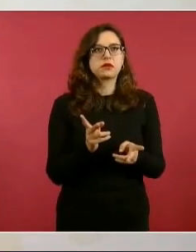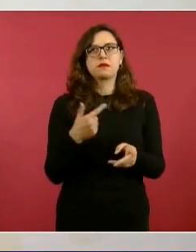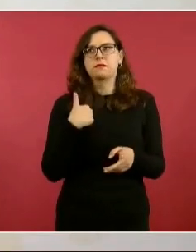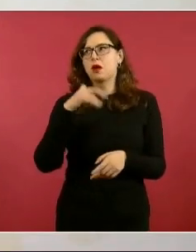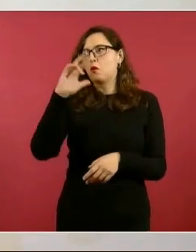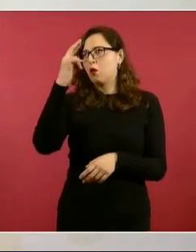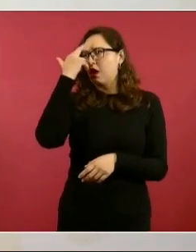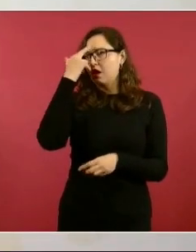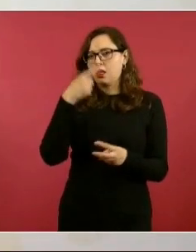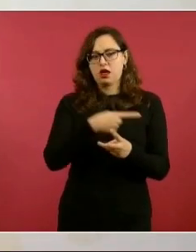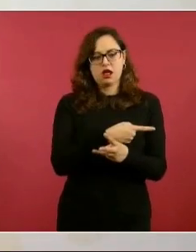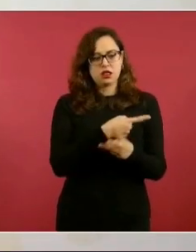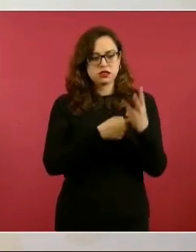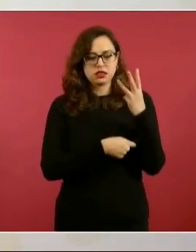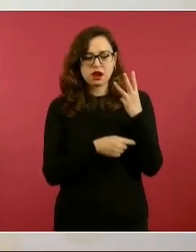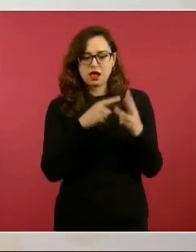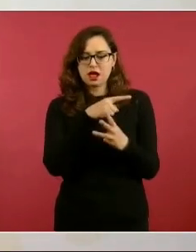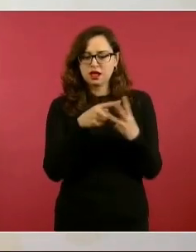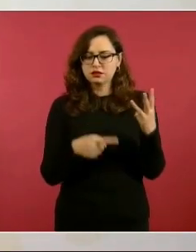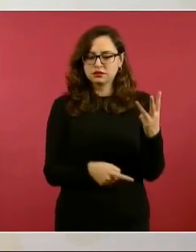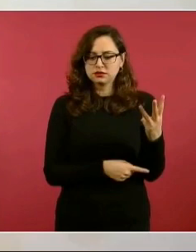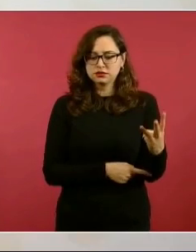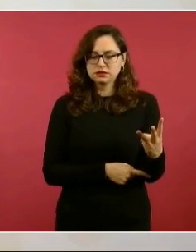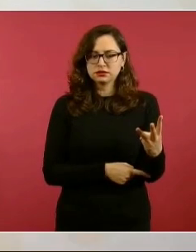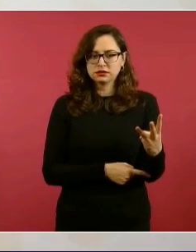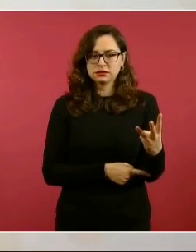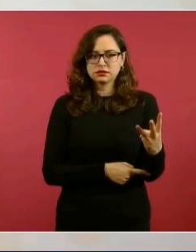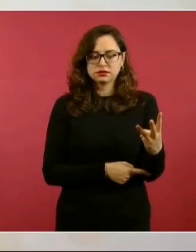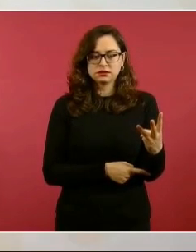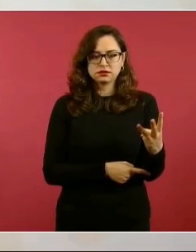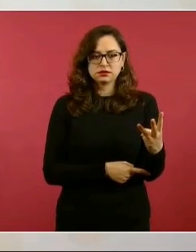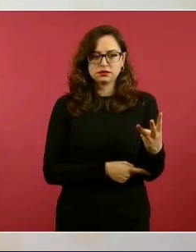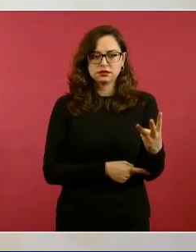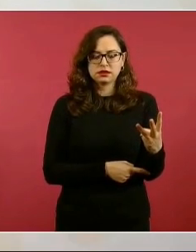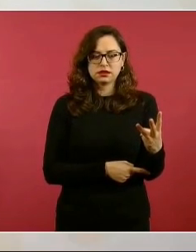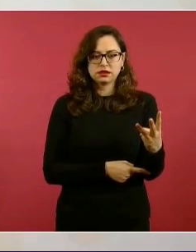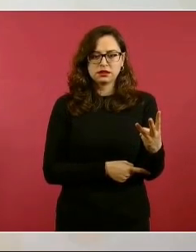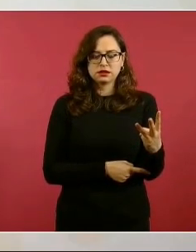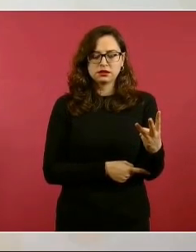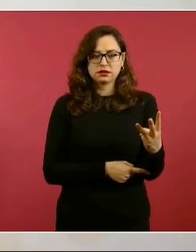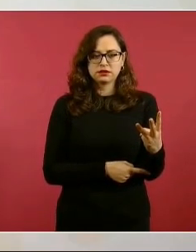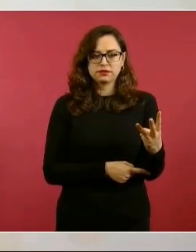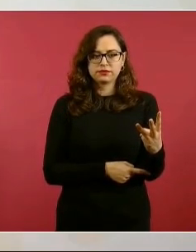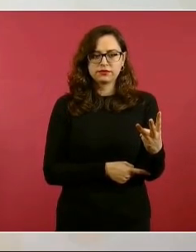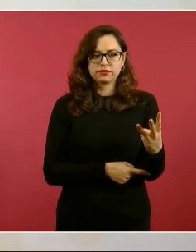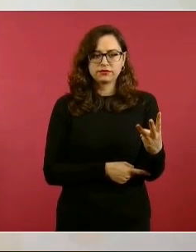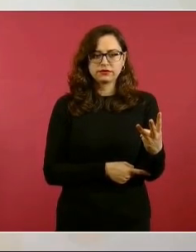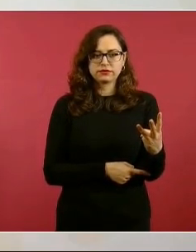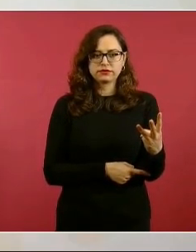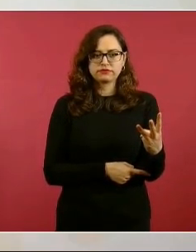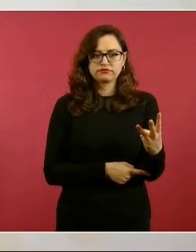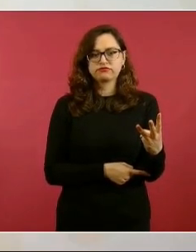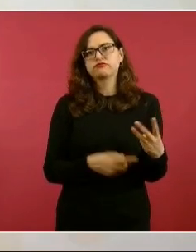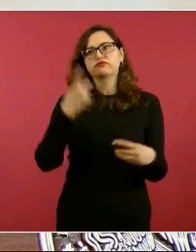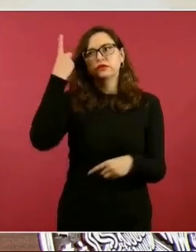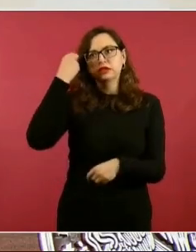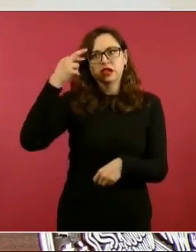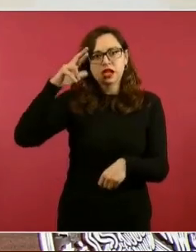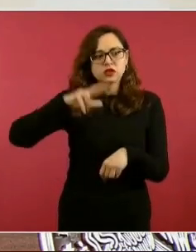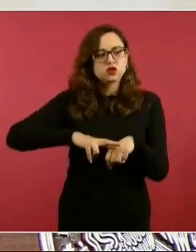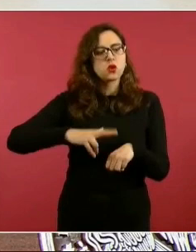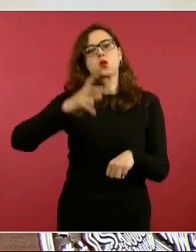directivos dueños